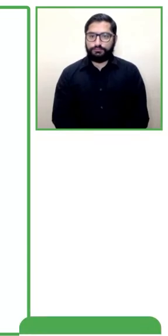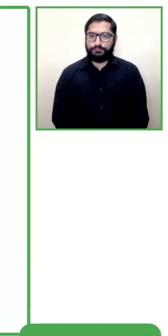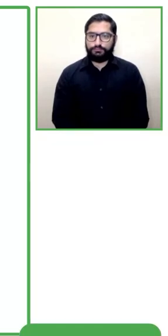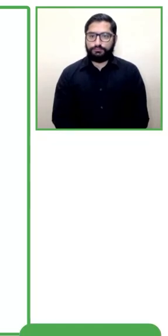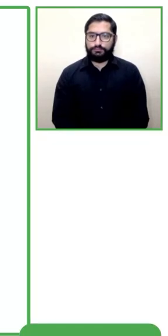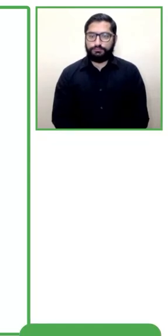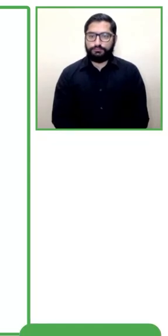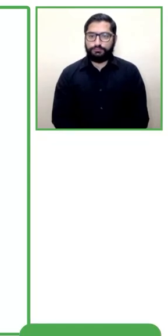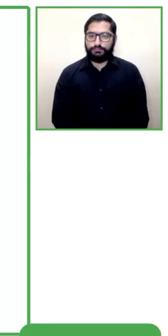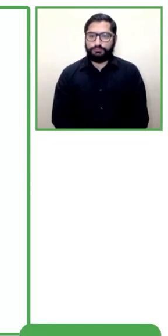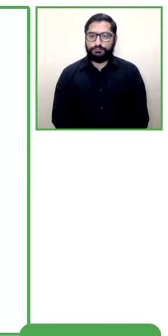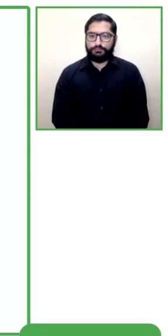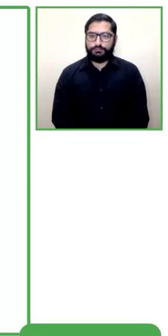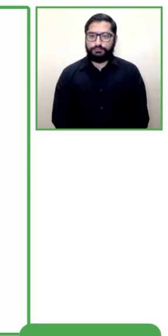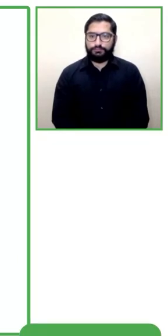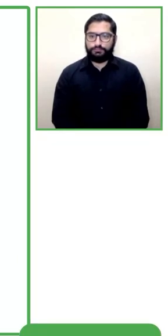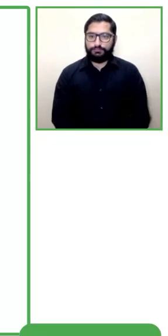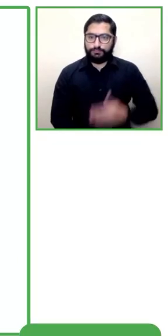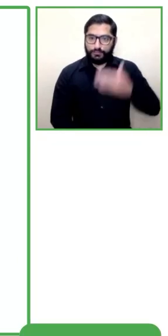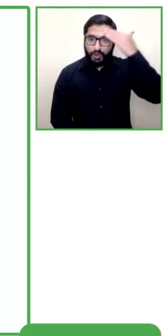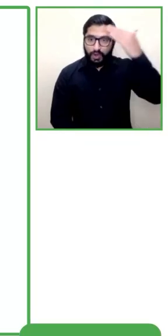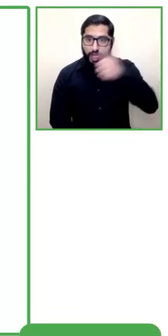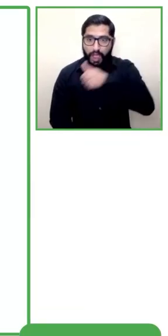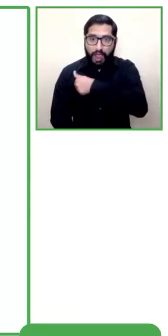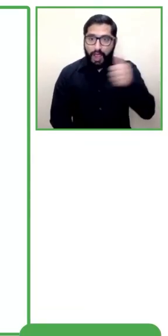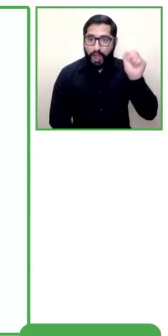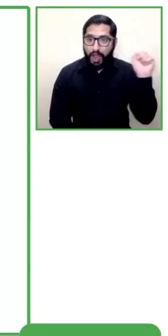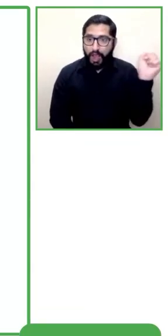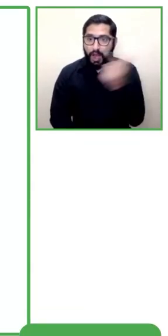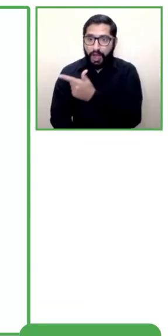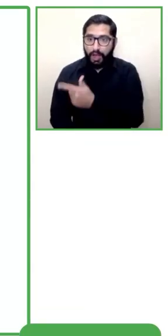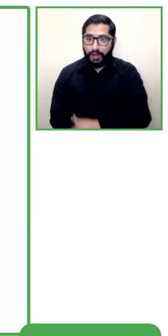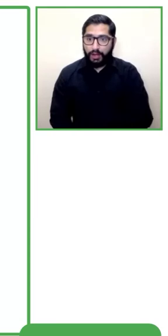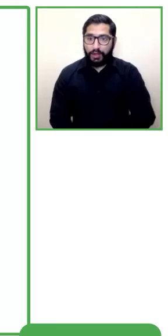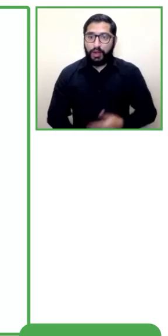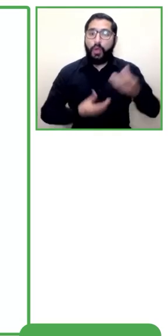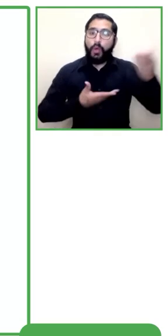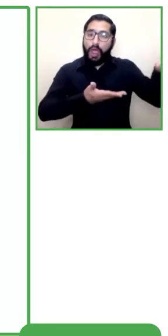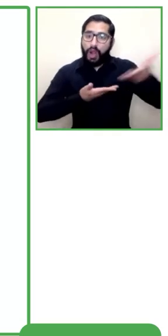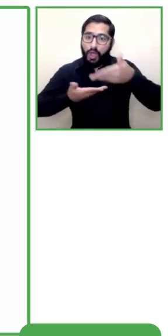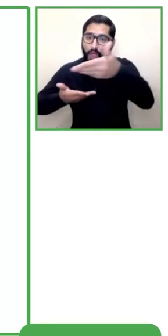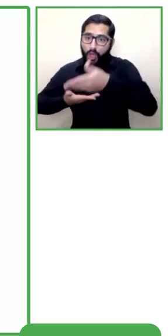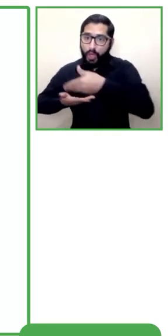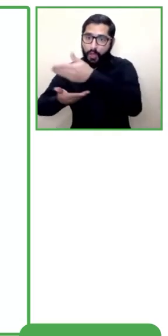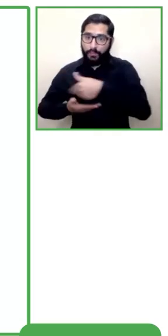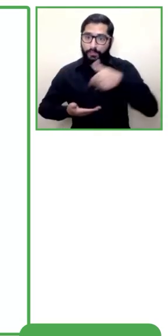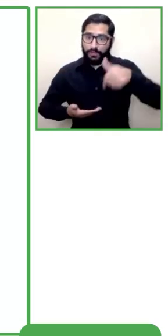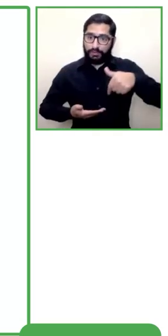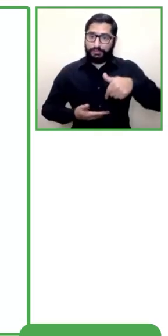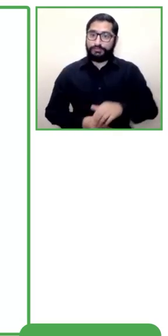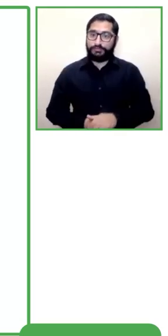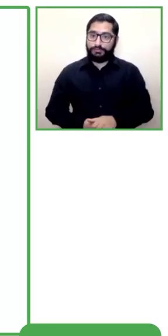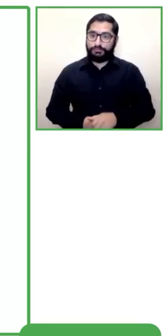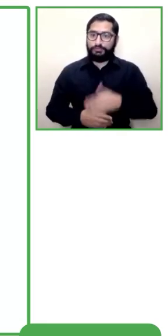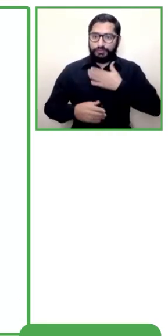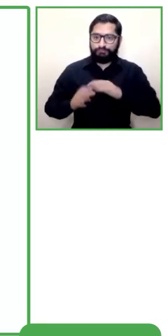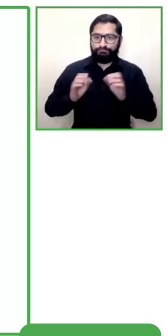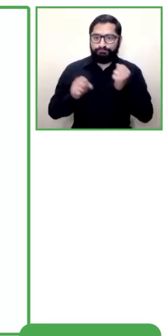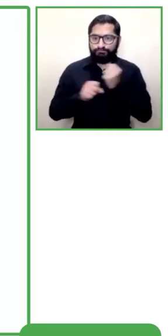Hola a todos, les doy la bienvenida al siguiente bloque que es Tecnologías de Vanguardia para la Inclusión, donde vamos a estar